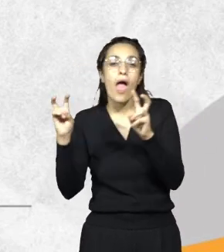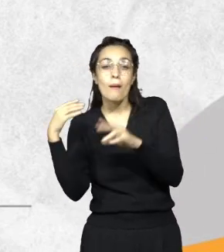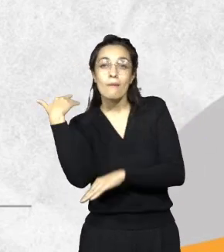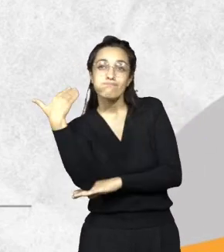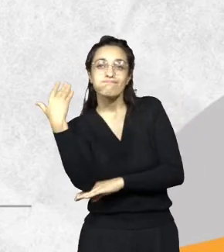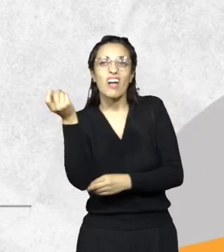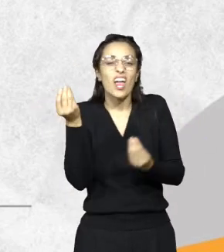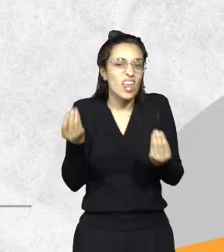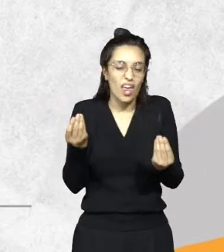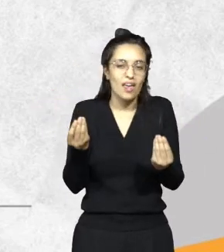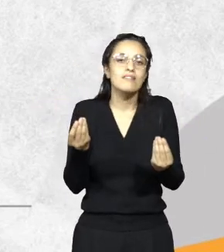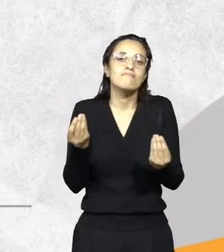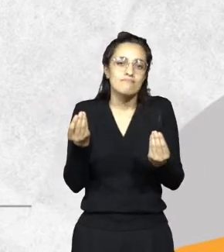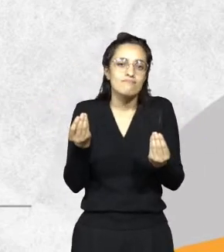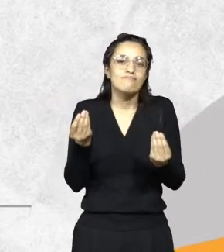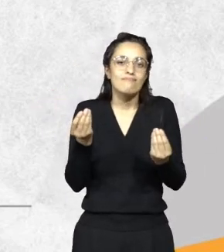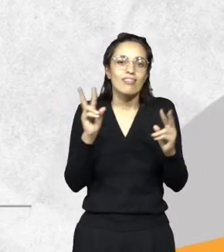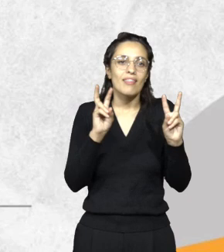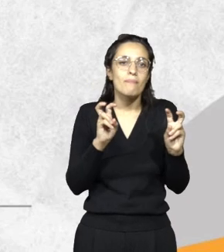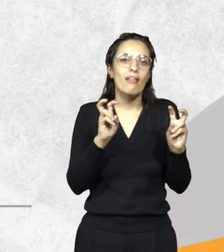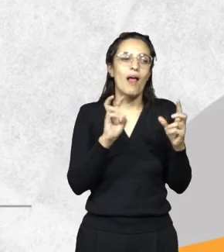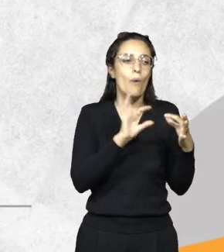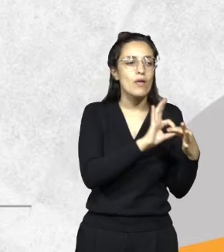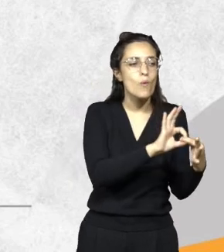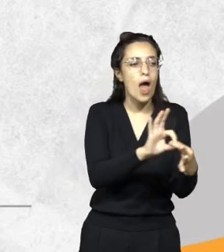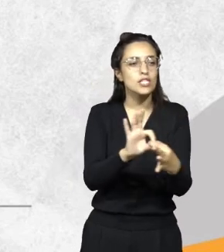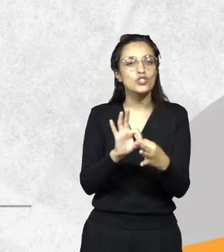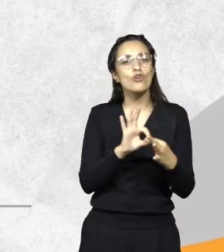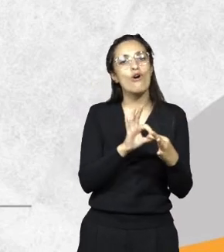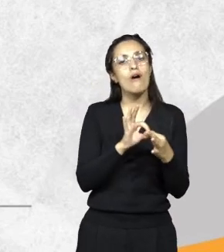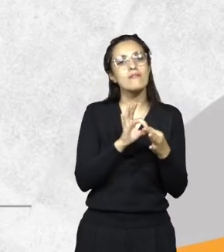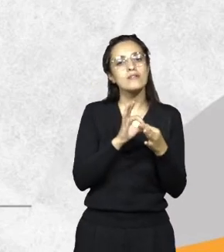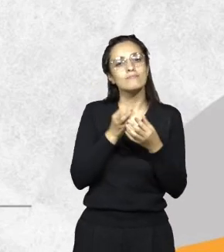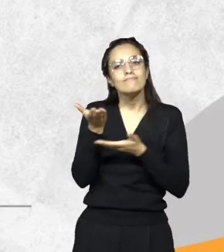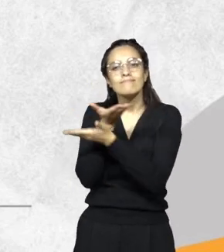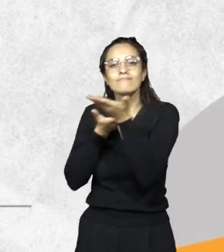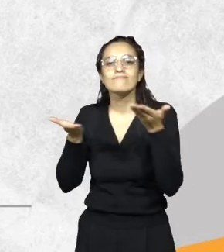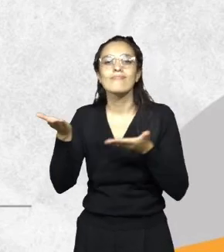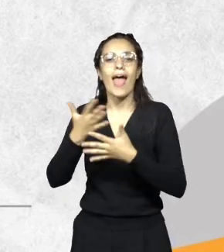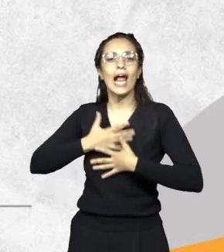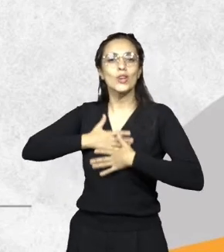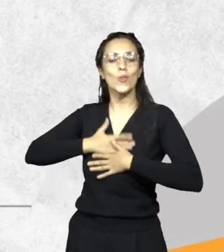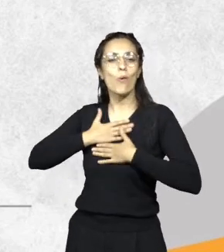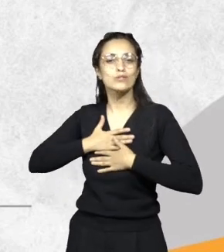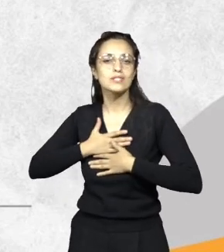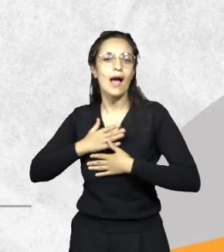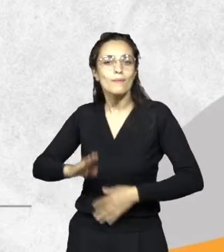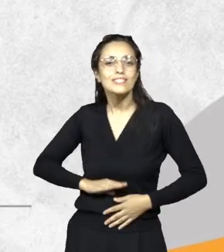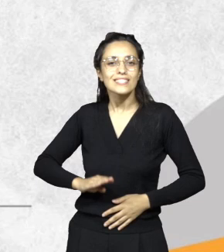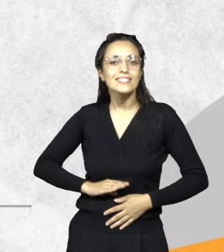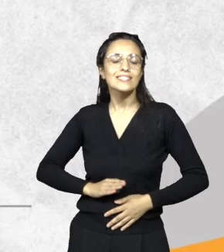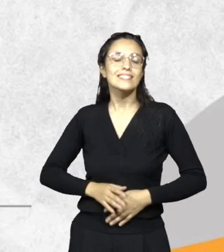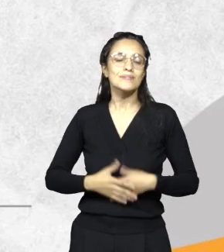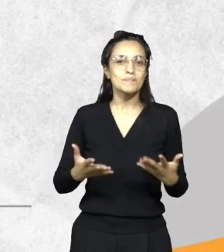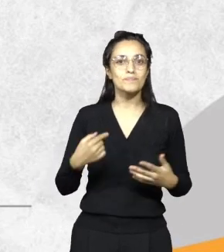y sobre todo esto de contagiar el entusiasmo y la motivación por la preservación del ambiente. Yo soy mucho de meditar